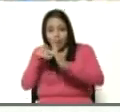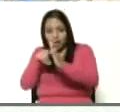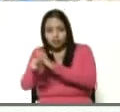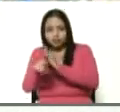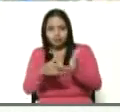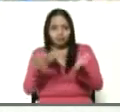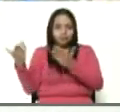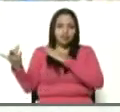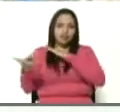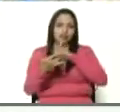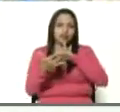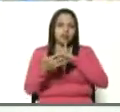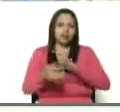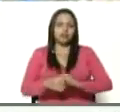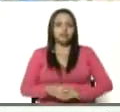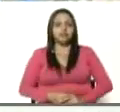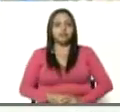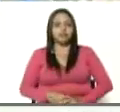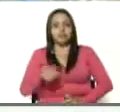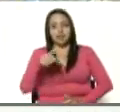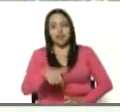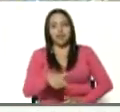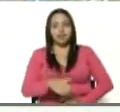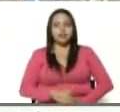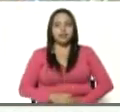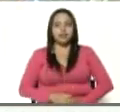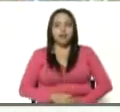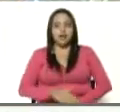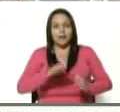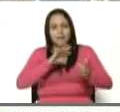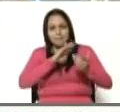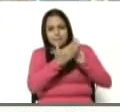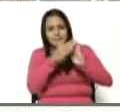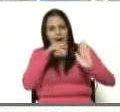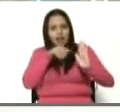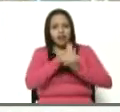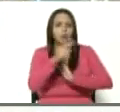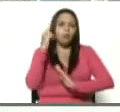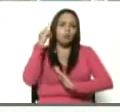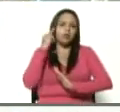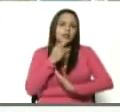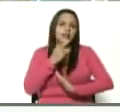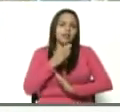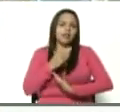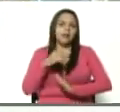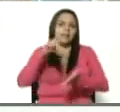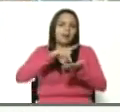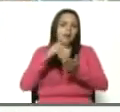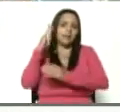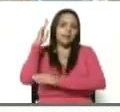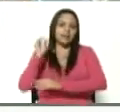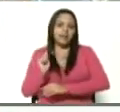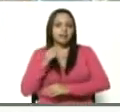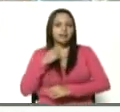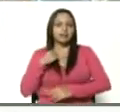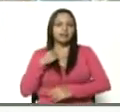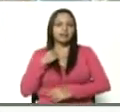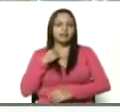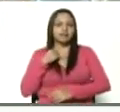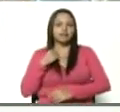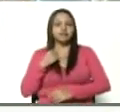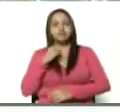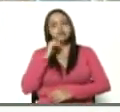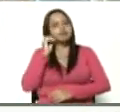Gracias, presidente, estamos desde aquí desde el sector barrio Bolívar de la parroquia Petare, junto a todas nuestras